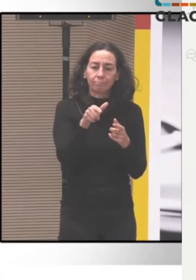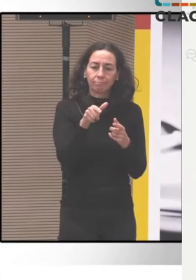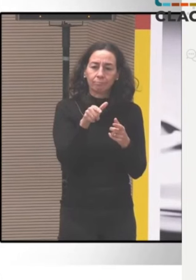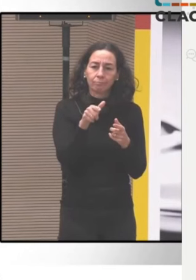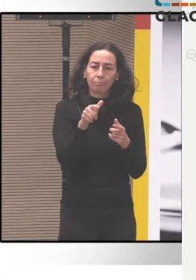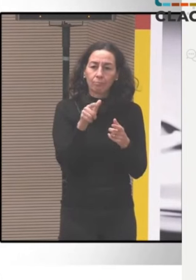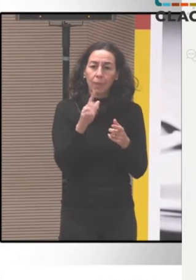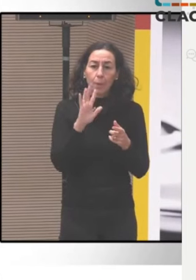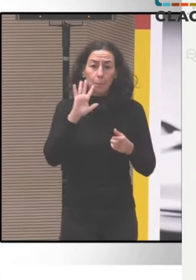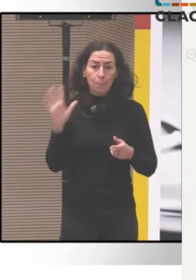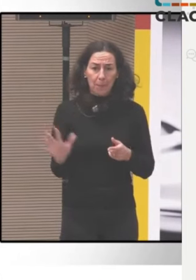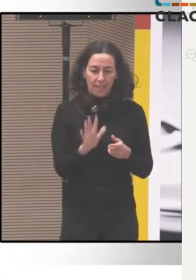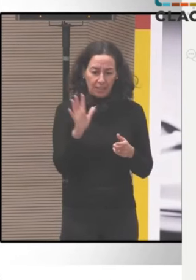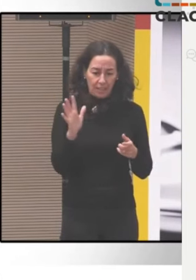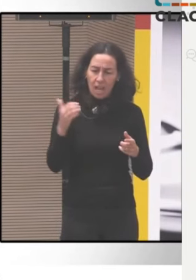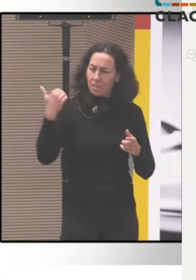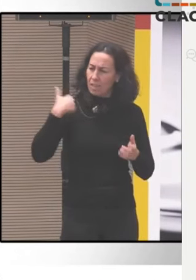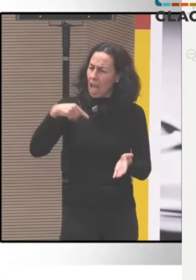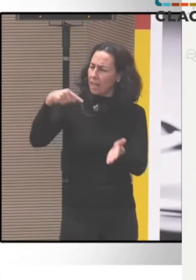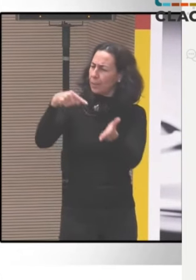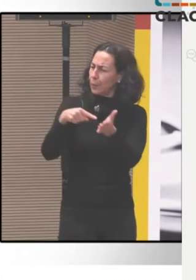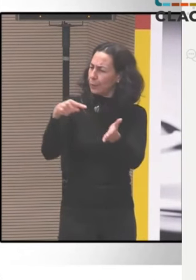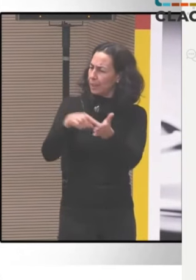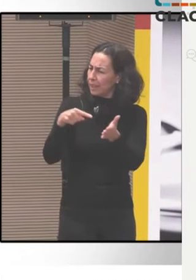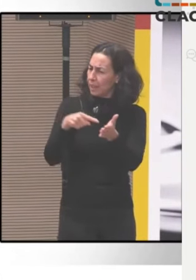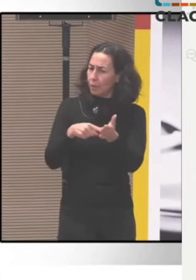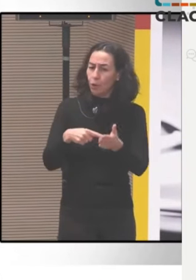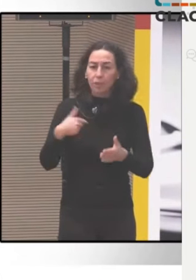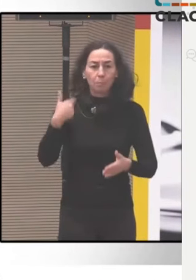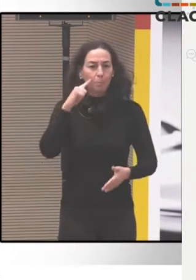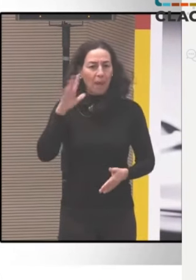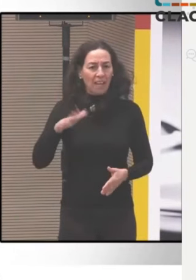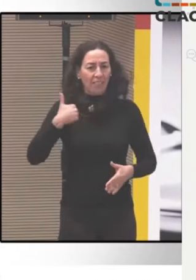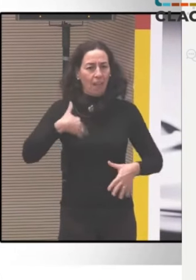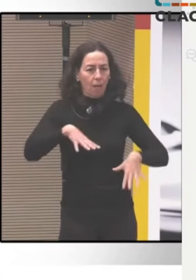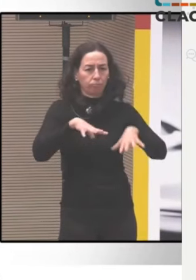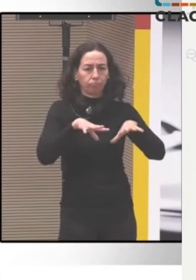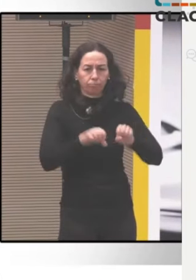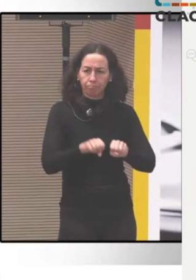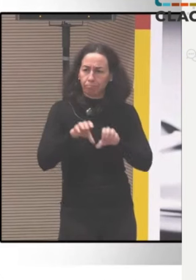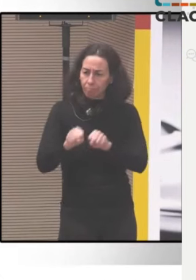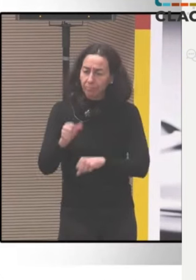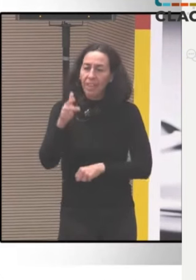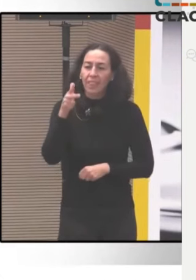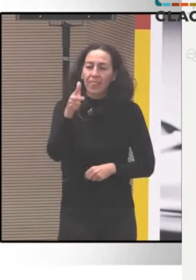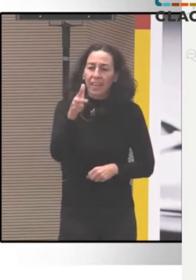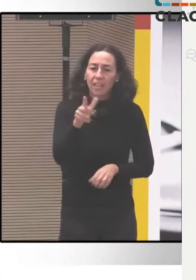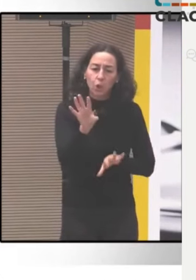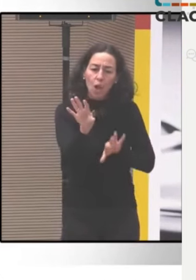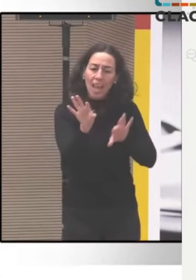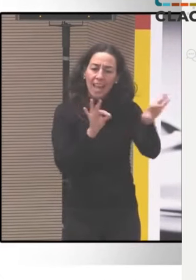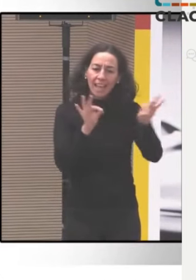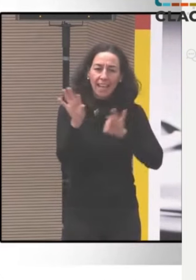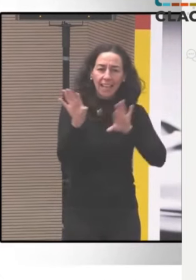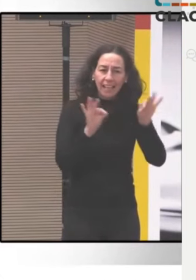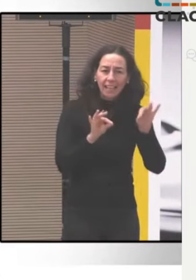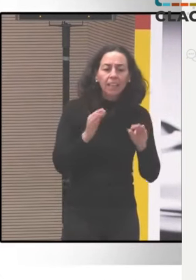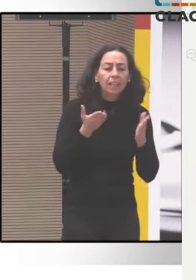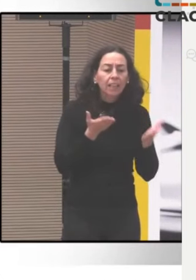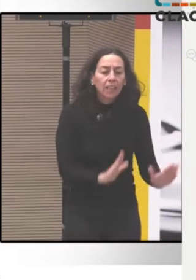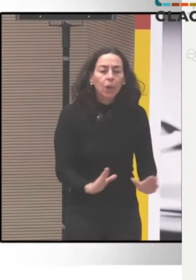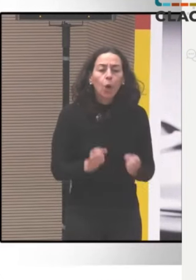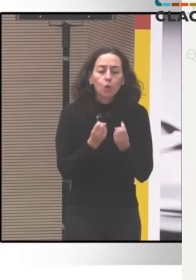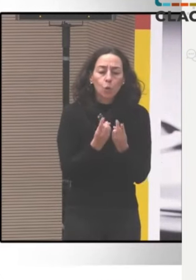espacio también de reproducción de la vida. Por ejemplo, hemos visto en muchas articulaciones del movimiento